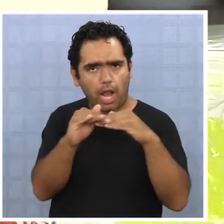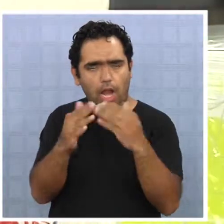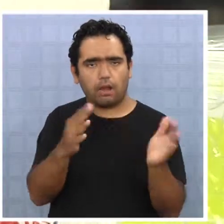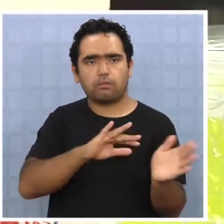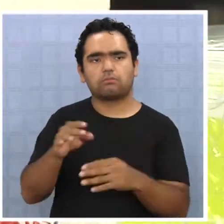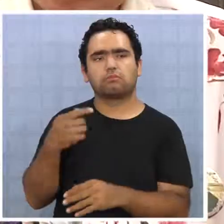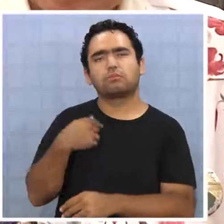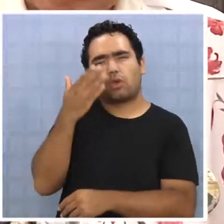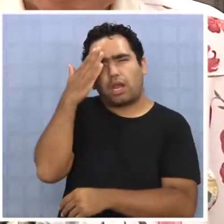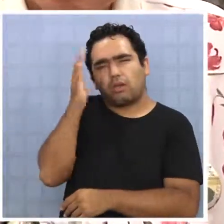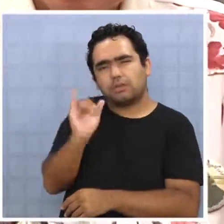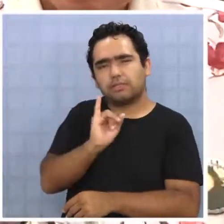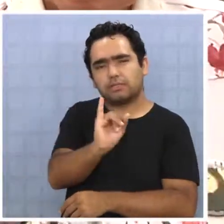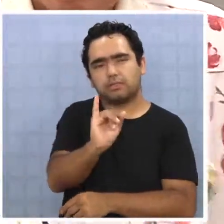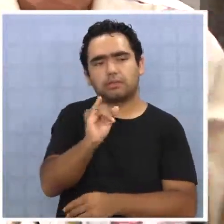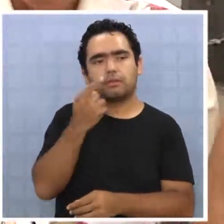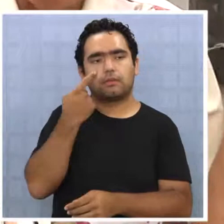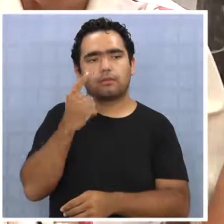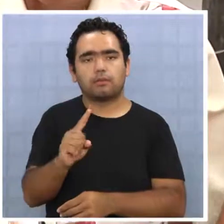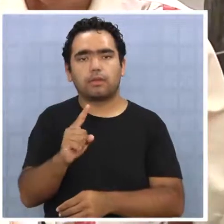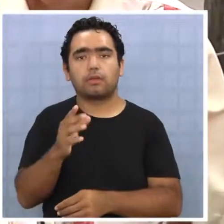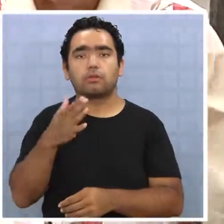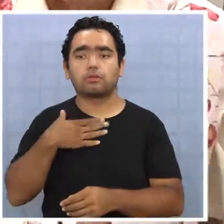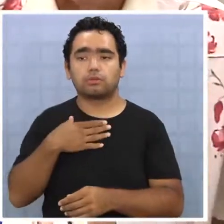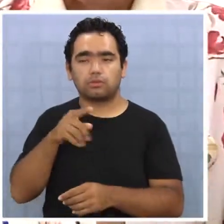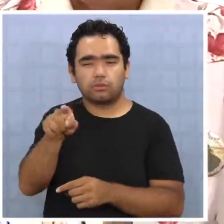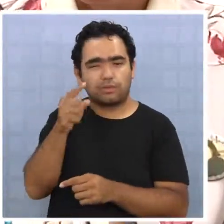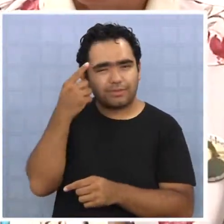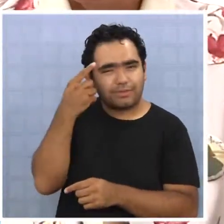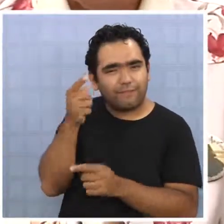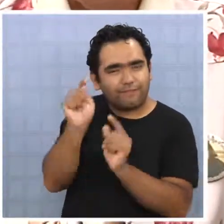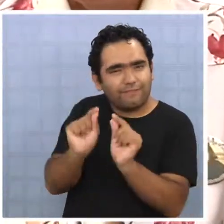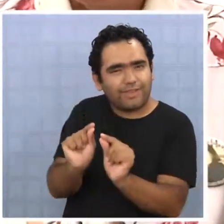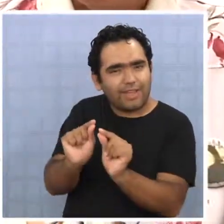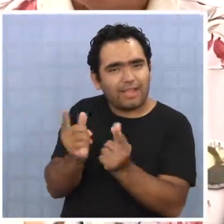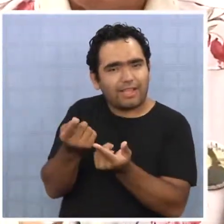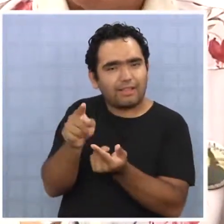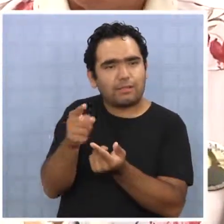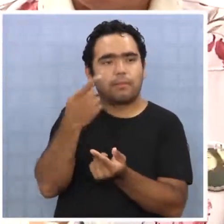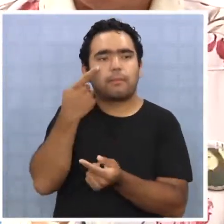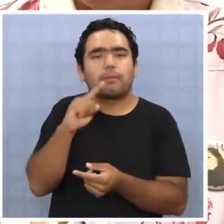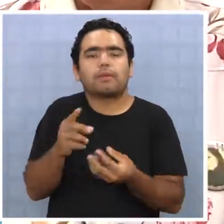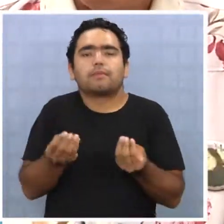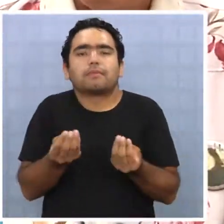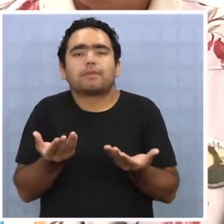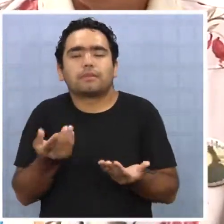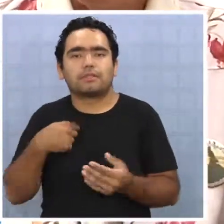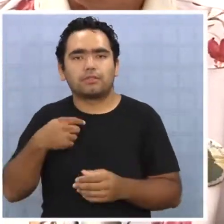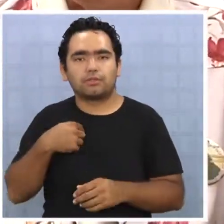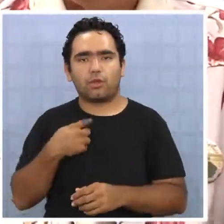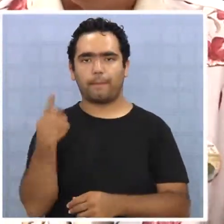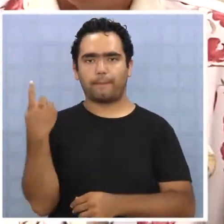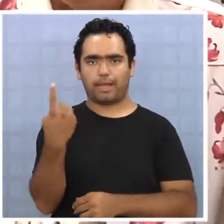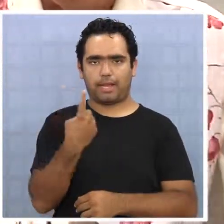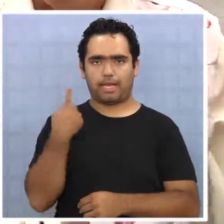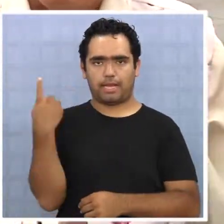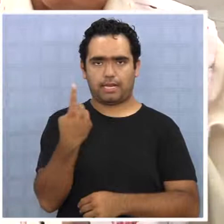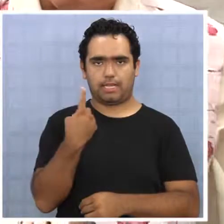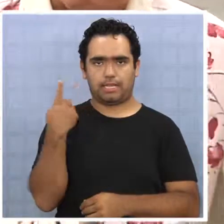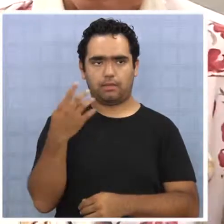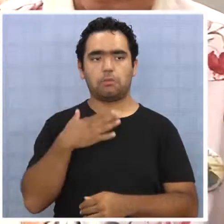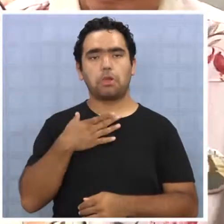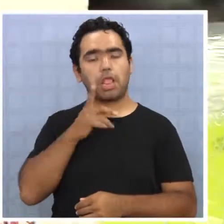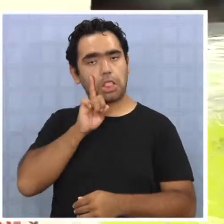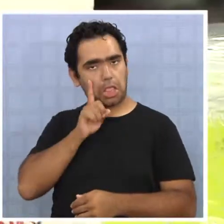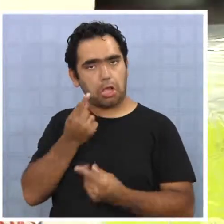Yo creo que sí, pero yo, como les digo, no es que desmerezcan los consultorios, porque yo ahí van, pero ¿qué pasa? Que yo empecé a particular, porque tengo